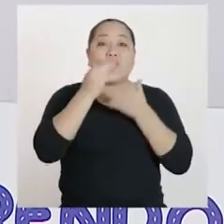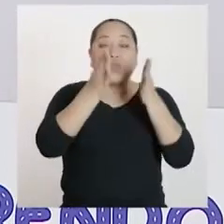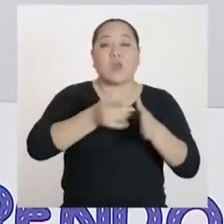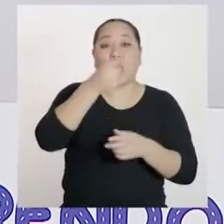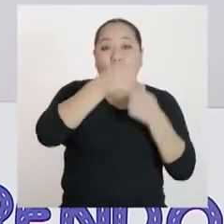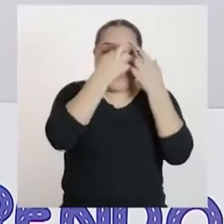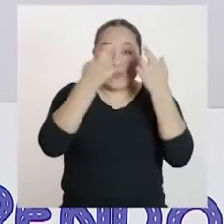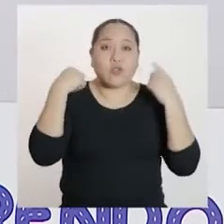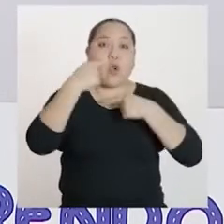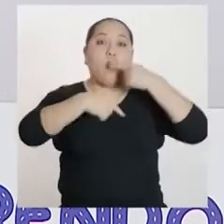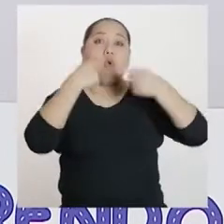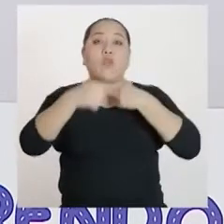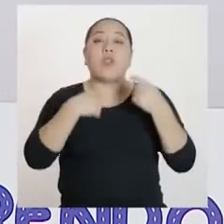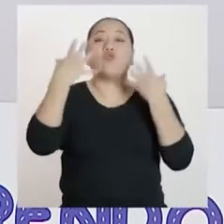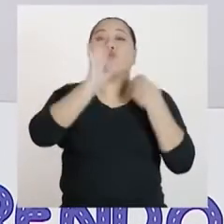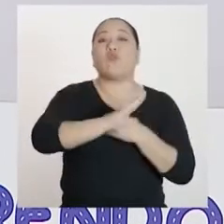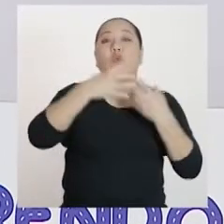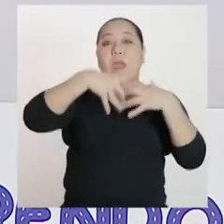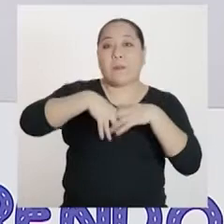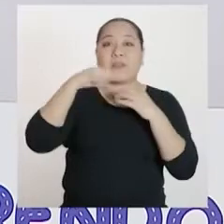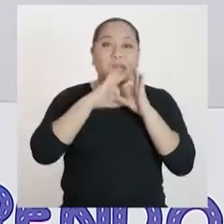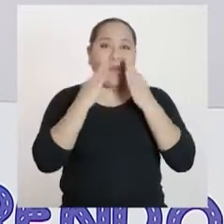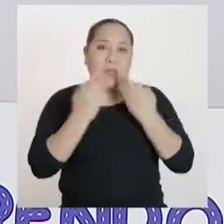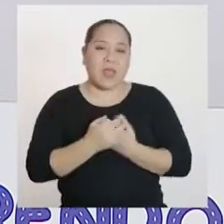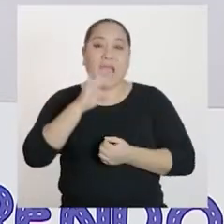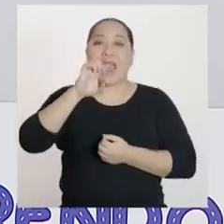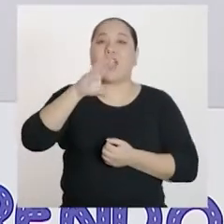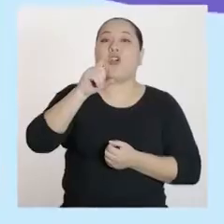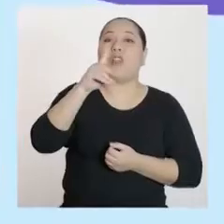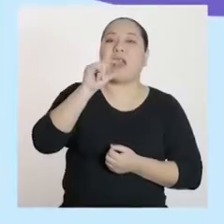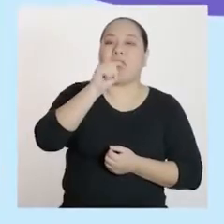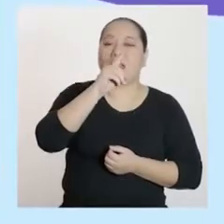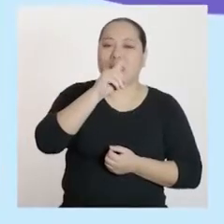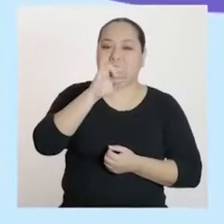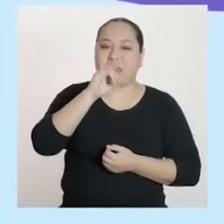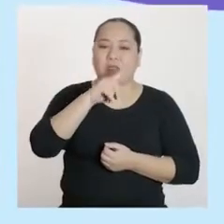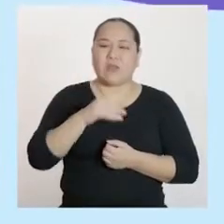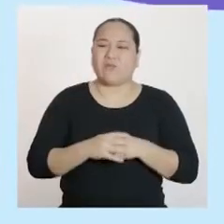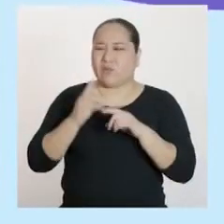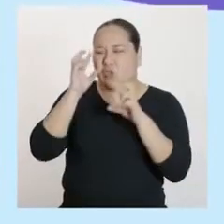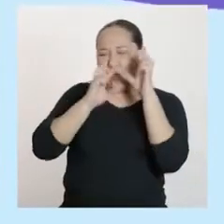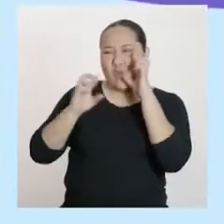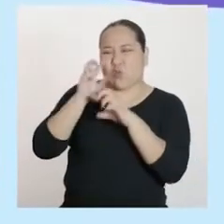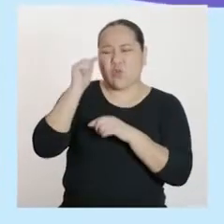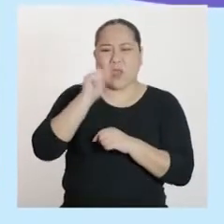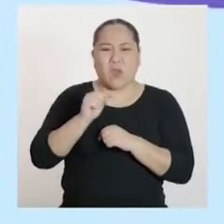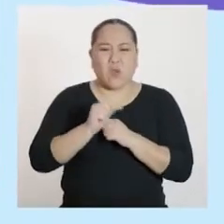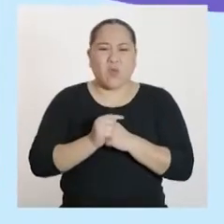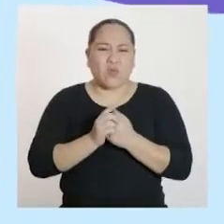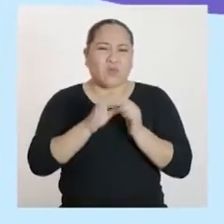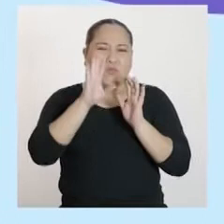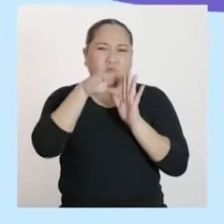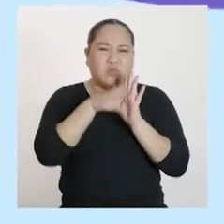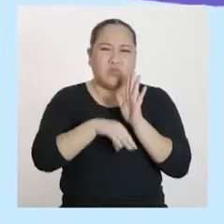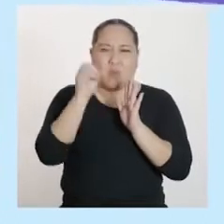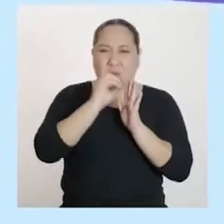quienes nos acaban de contar sobre el emprendimiento de su familia, los ecoladrillos. Pero tenemos una duda respecto a unos descuentos que